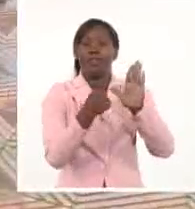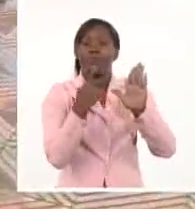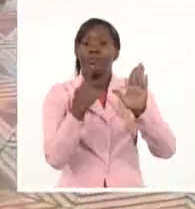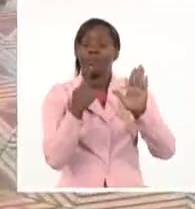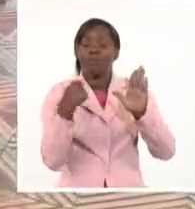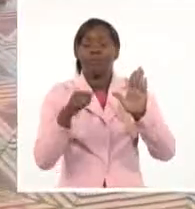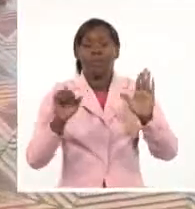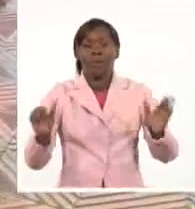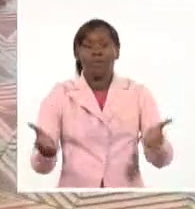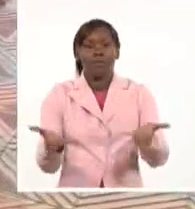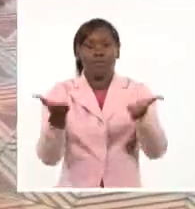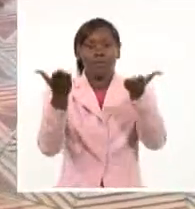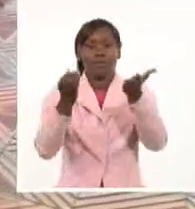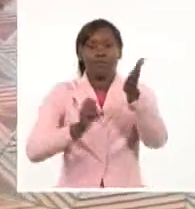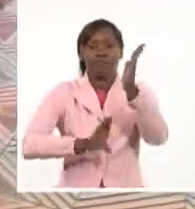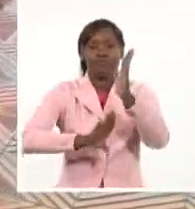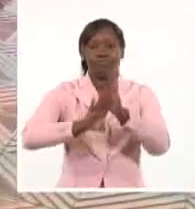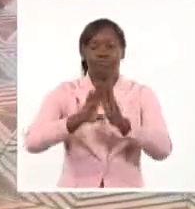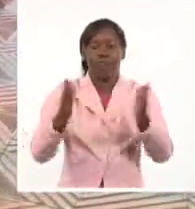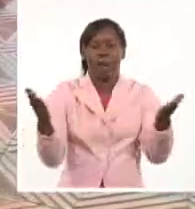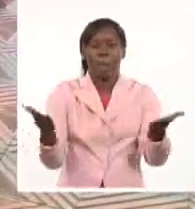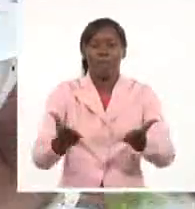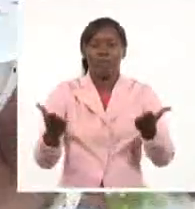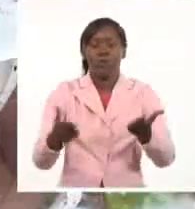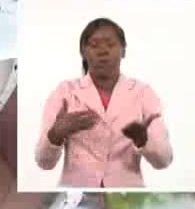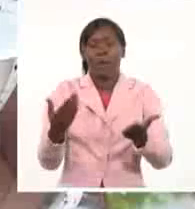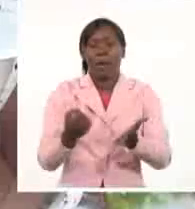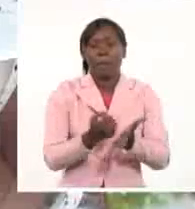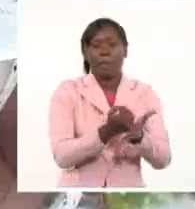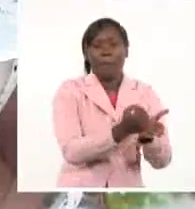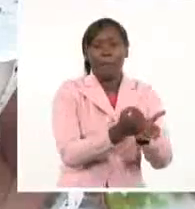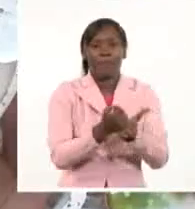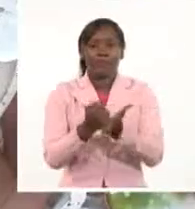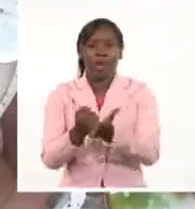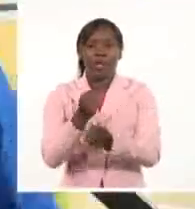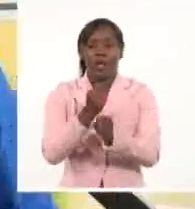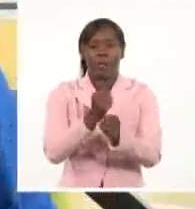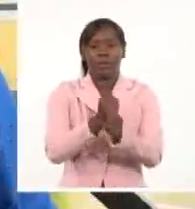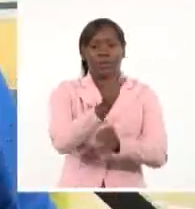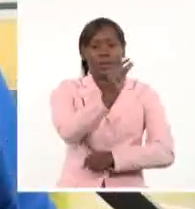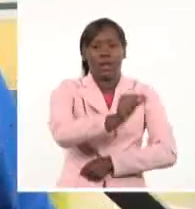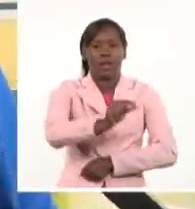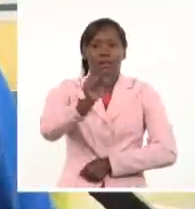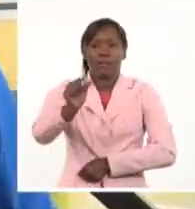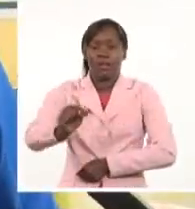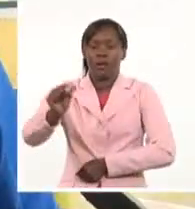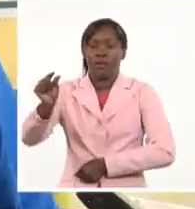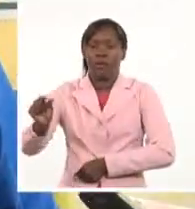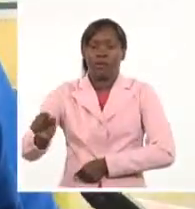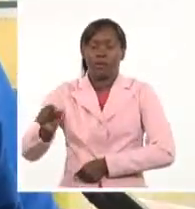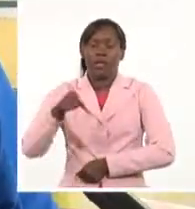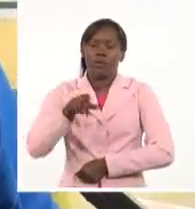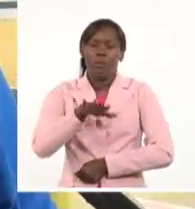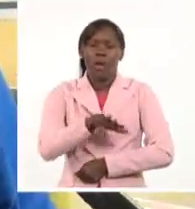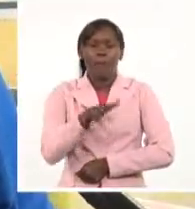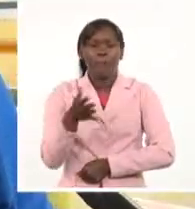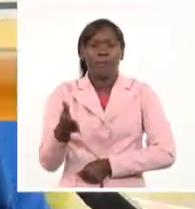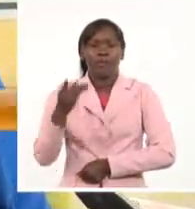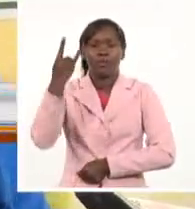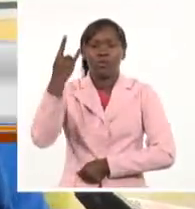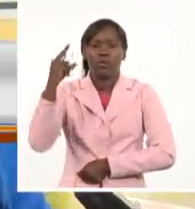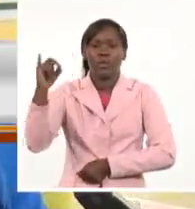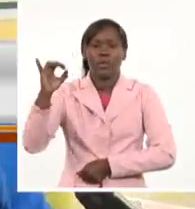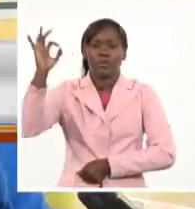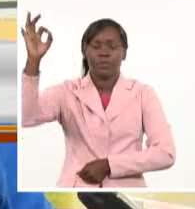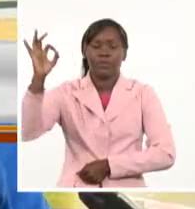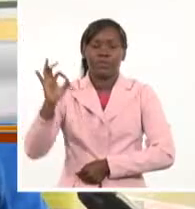y el pago de estimulaciones trimestrales a los trabajadores del sector. Esto ha sido el 90% de todos